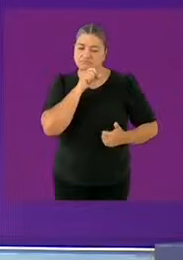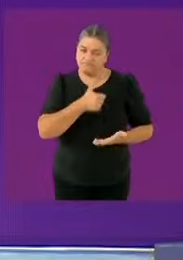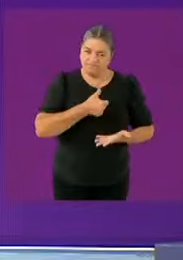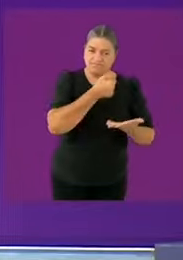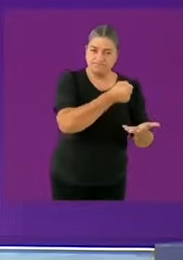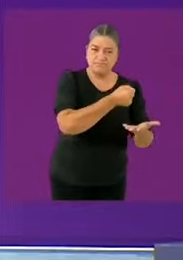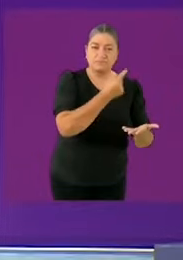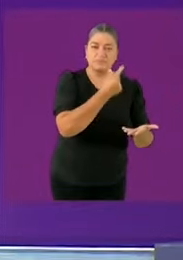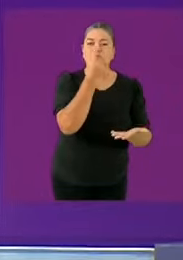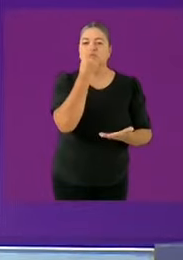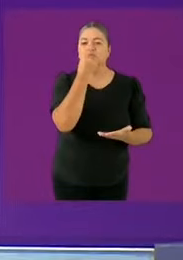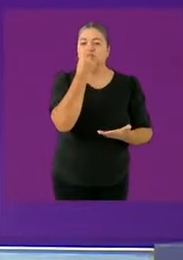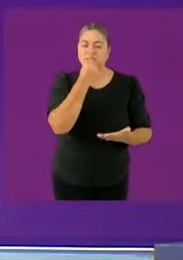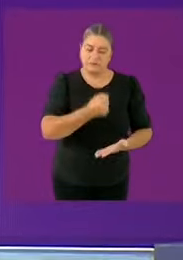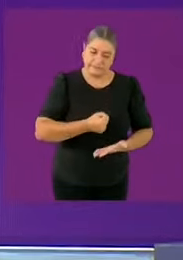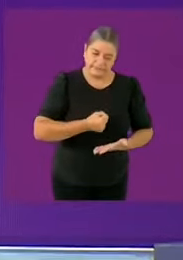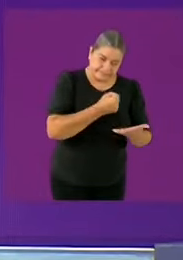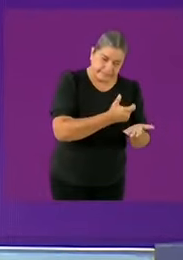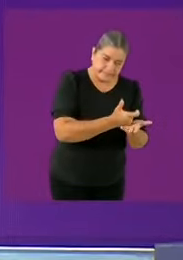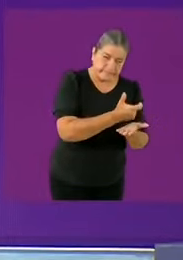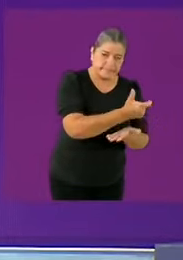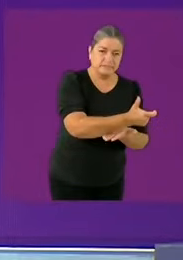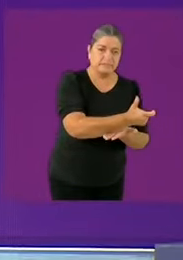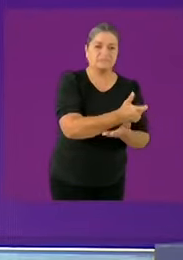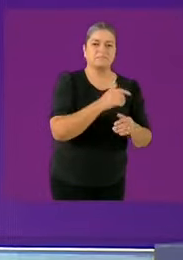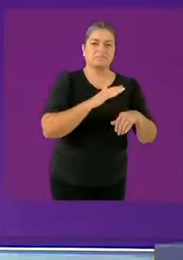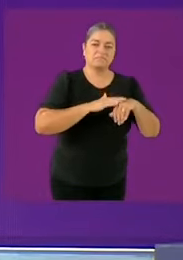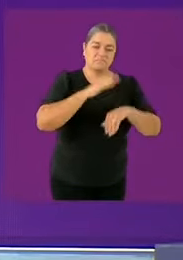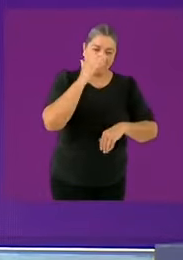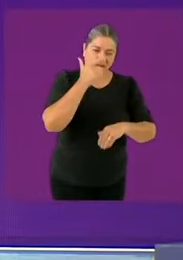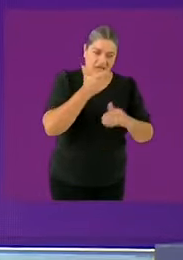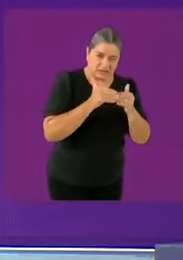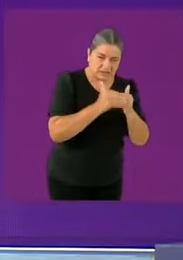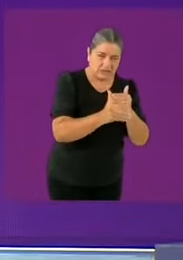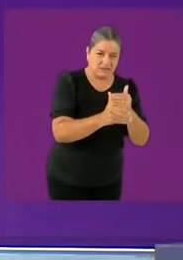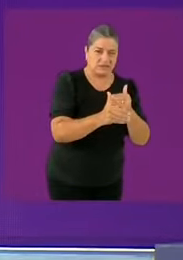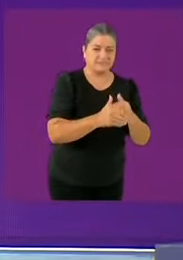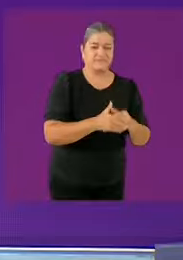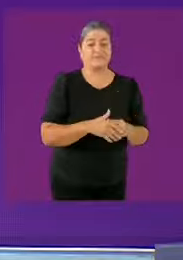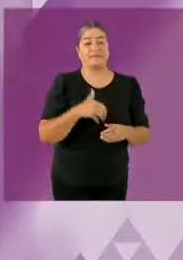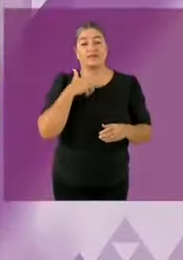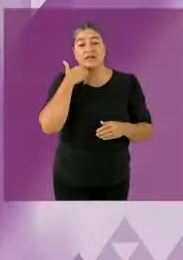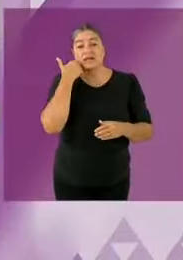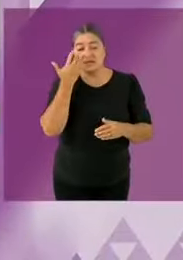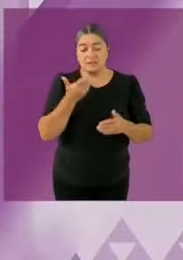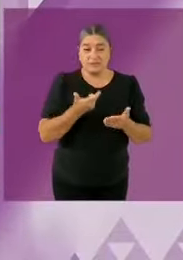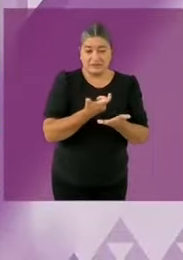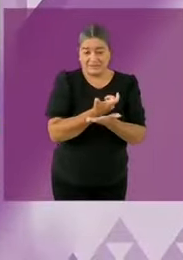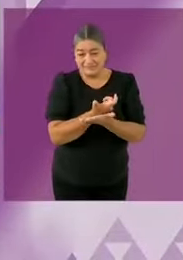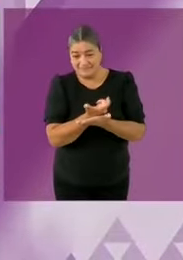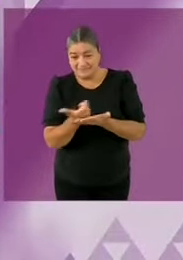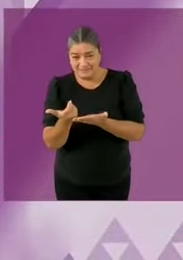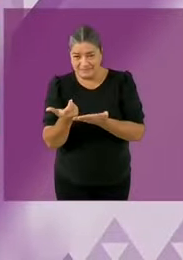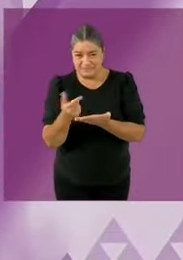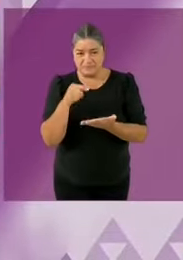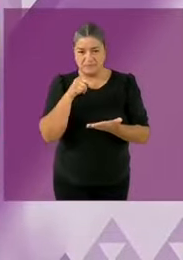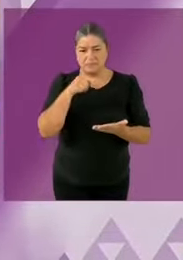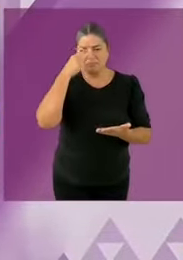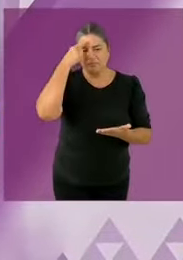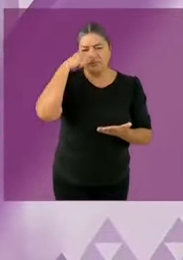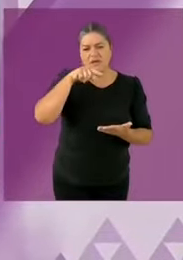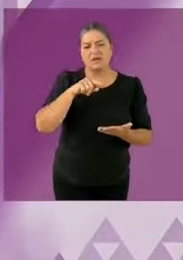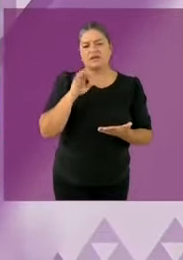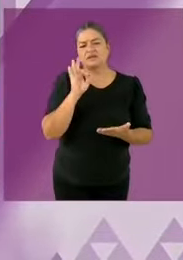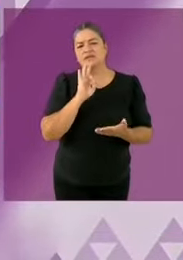estamos planteando también la recuperación de los salarios para aquellos que trabajan en el